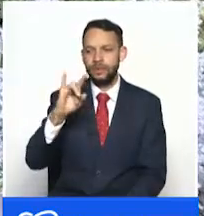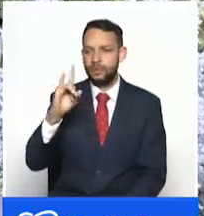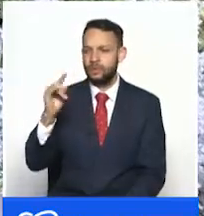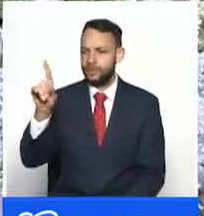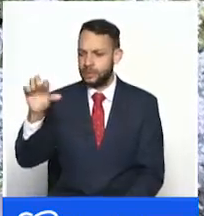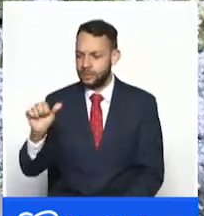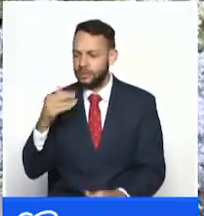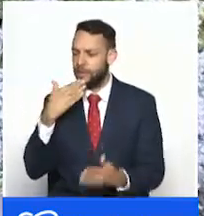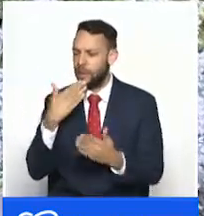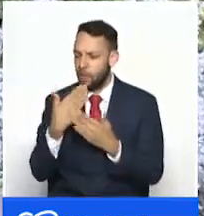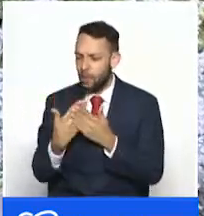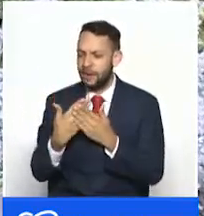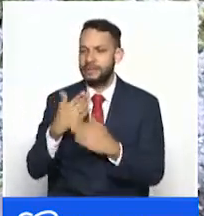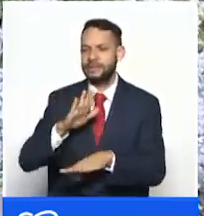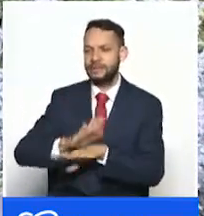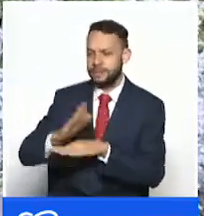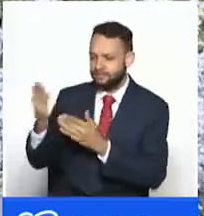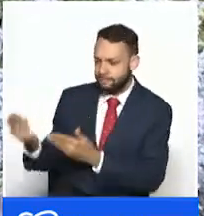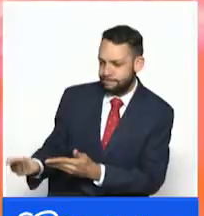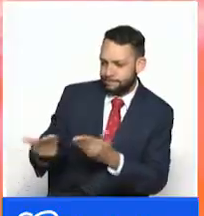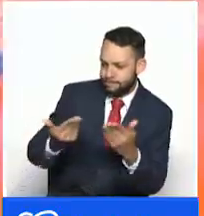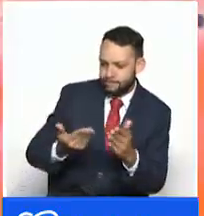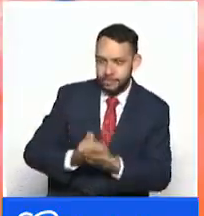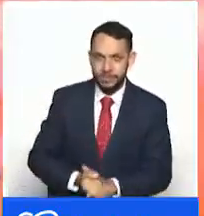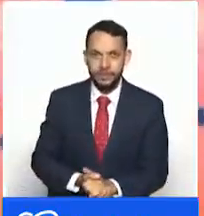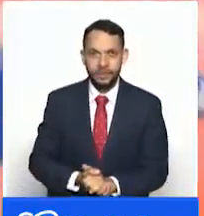Llanio Luisa que tal muy buenas tardes